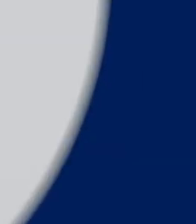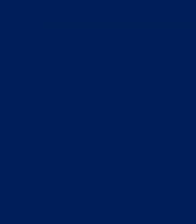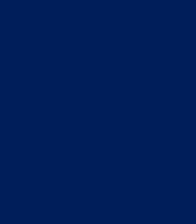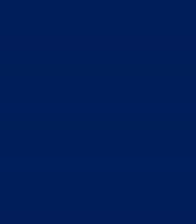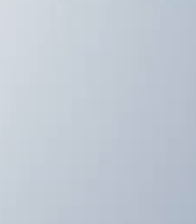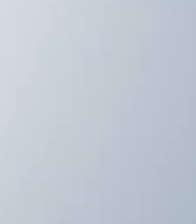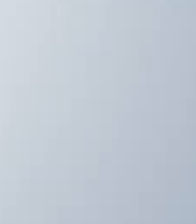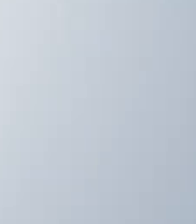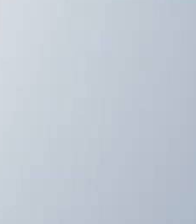Gracias, Gracias,